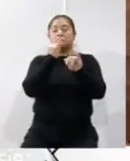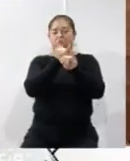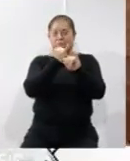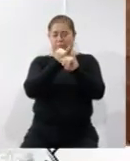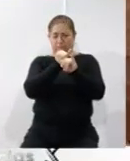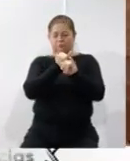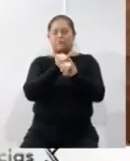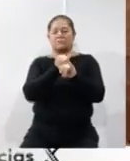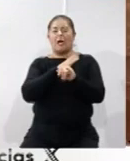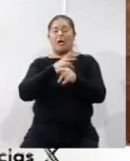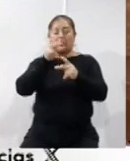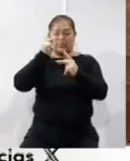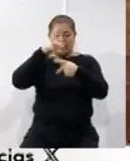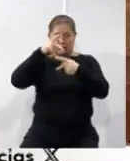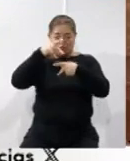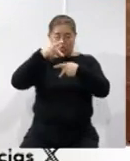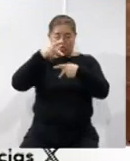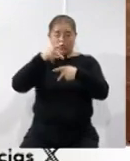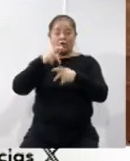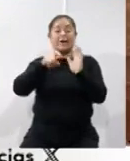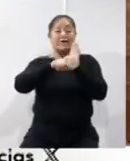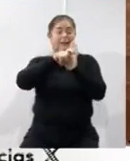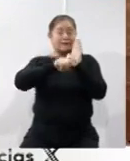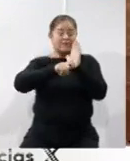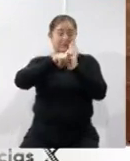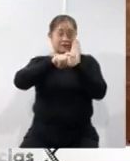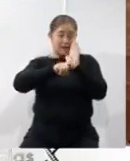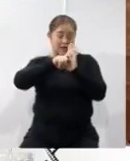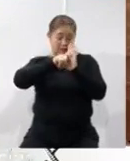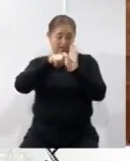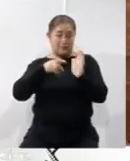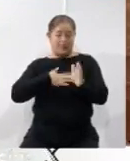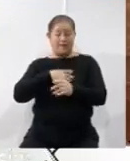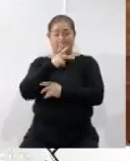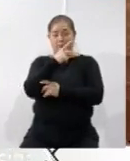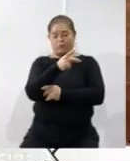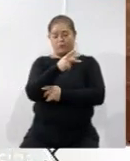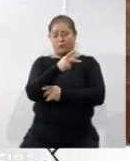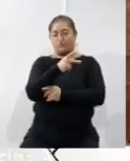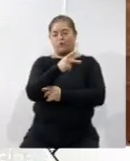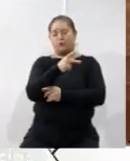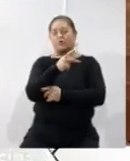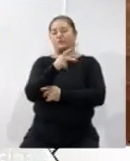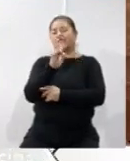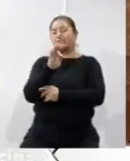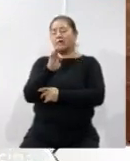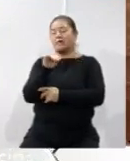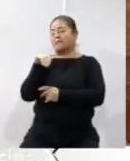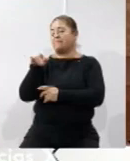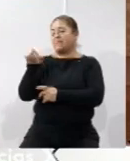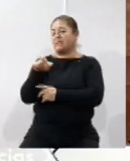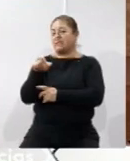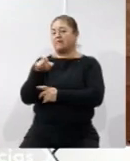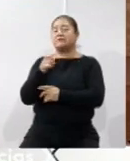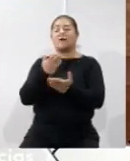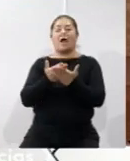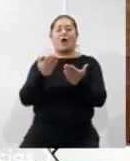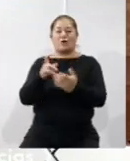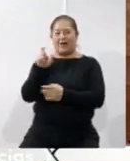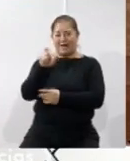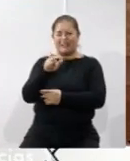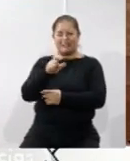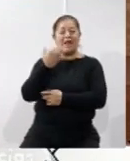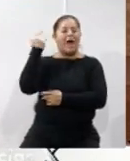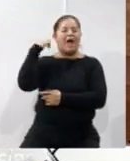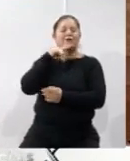estamos en TikTok, en Instagram, como Protección Federal MX, estamos en lo que ahora se conoce como X, antes